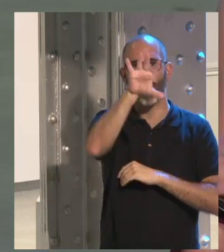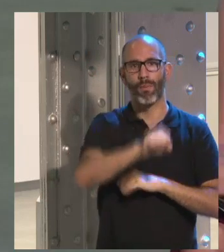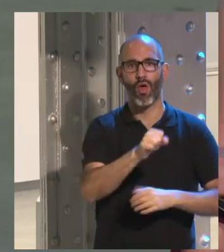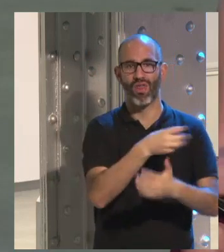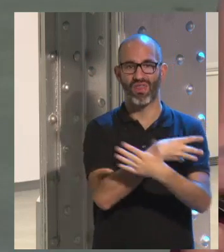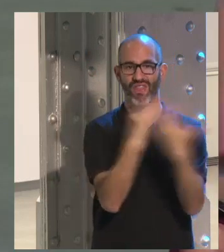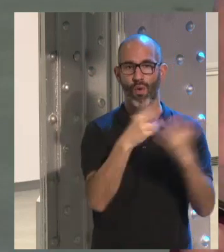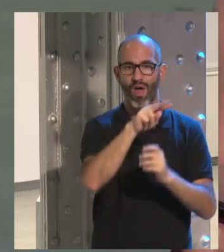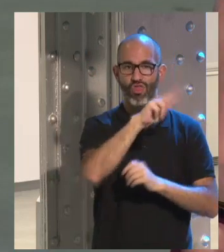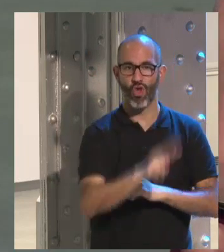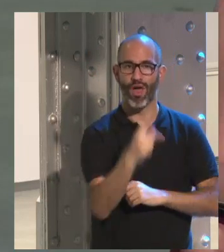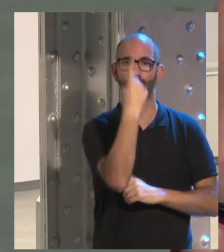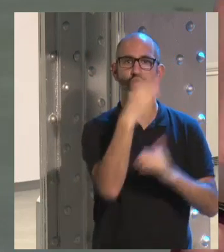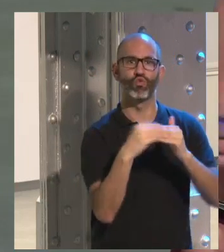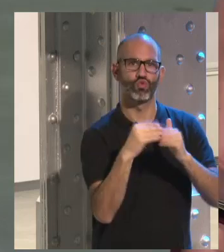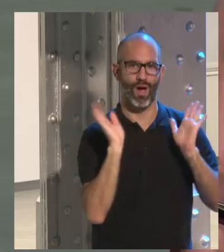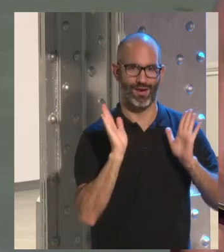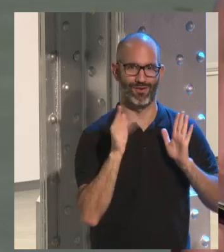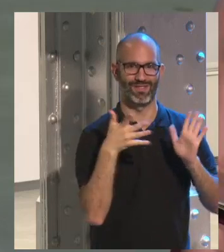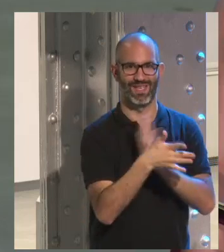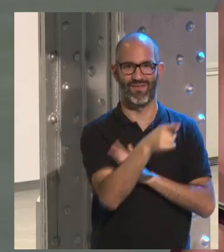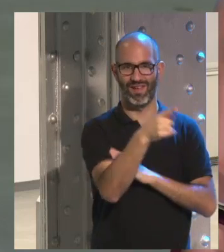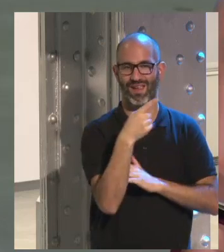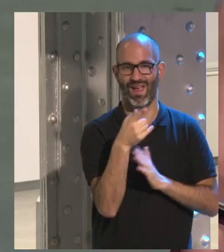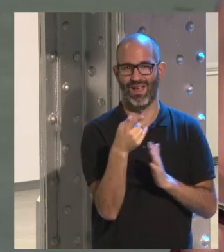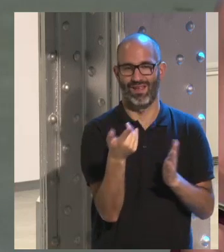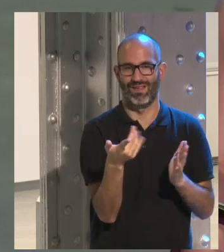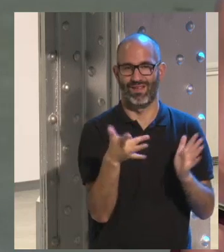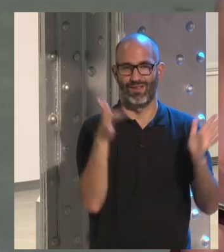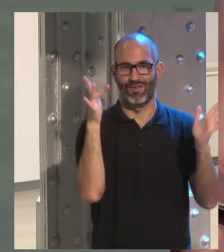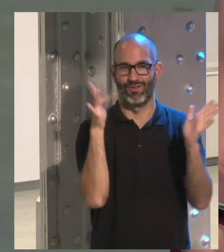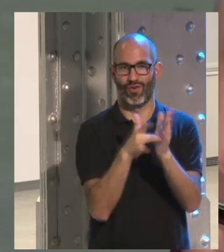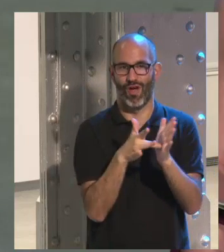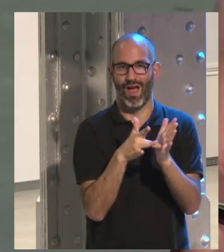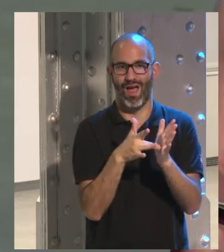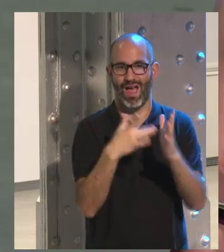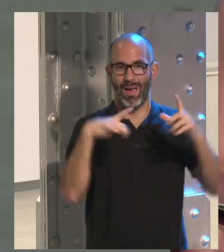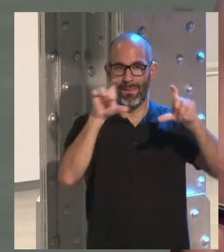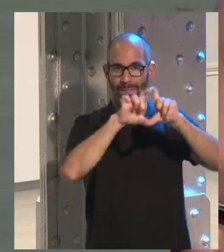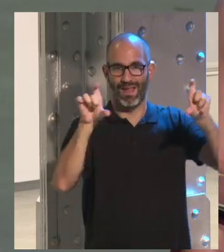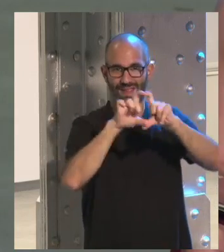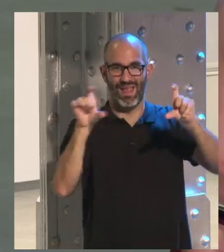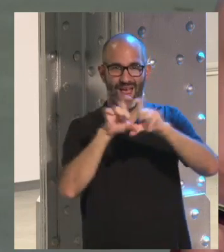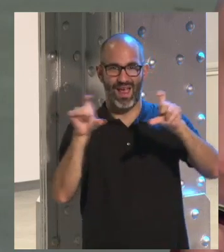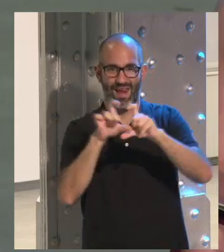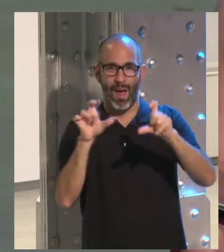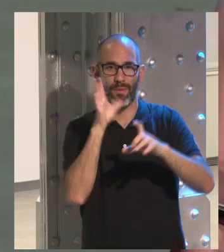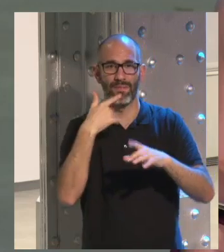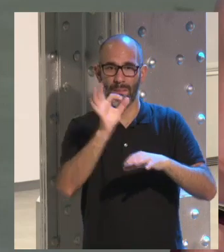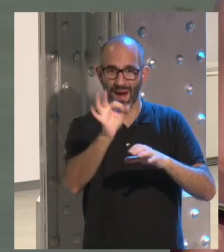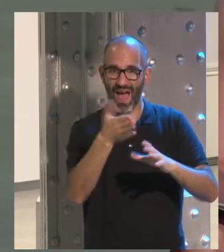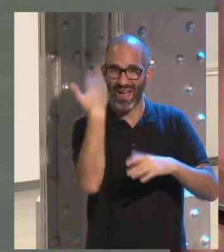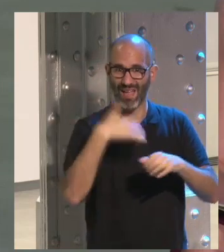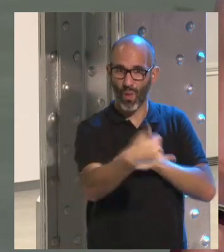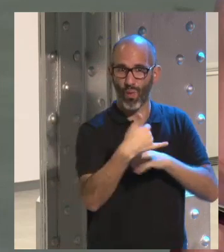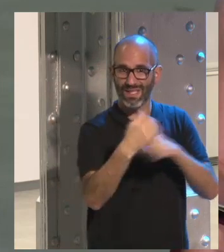dólares el usuario, una compañía que no llega ni a la consideración de pyme mediana de este país porque tenía 50 trabajadores.